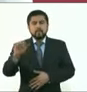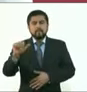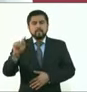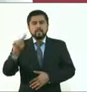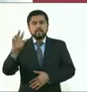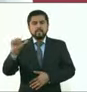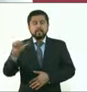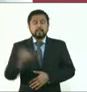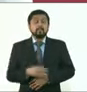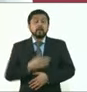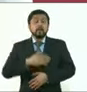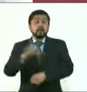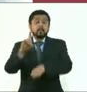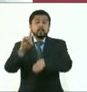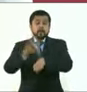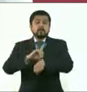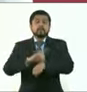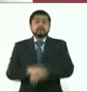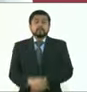¿Qué tal? Muy buenos días.